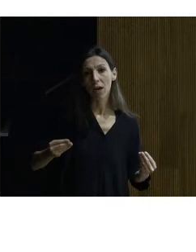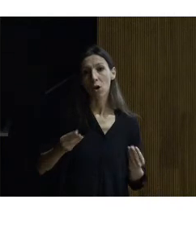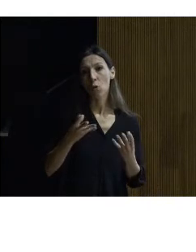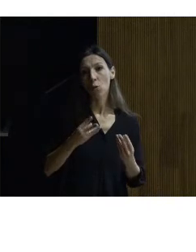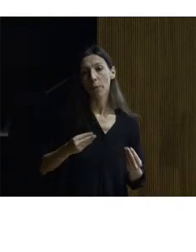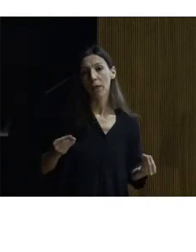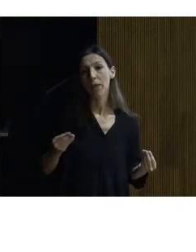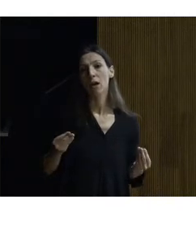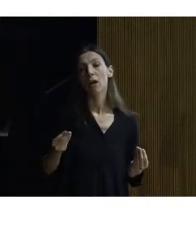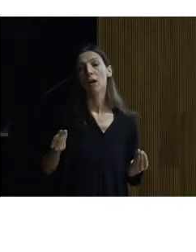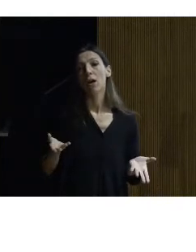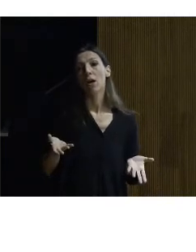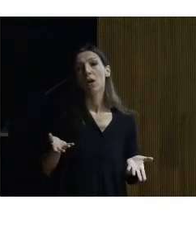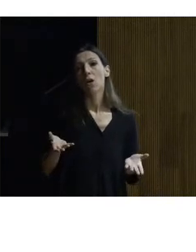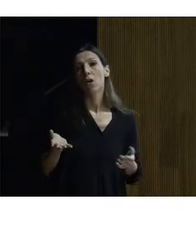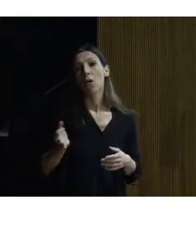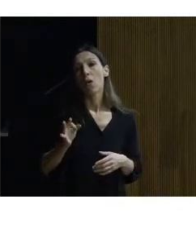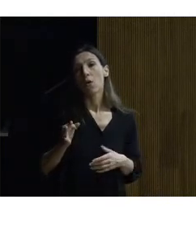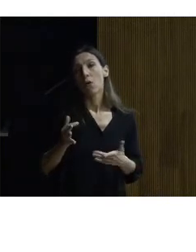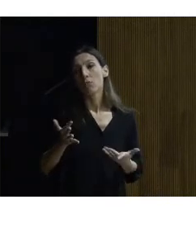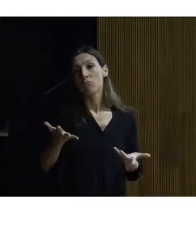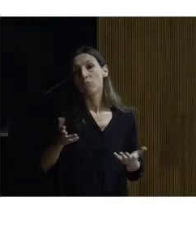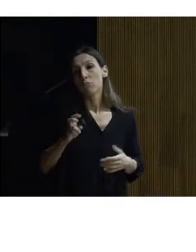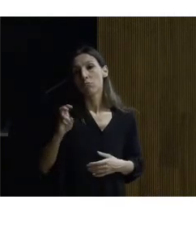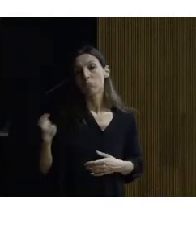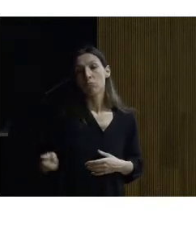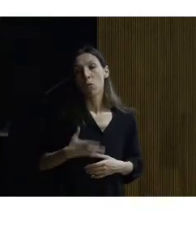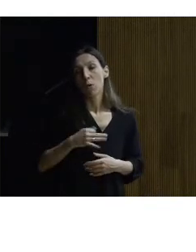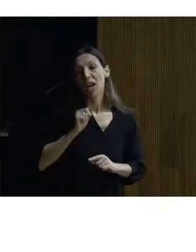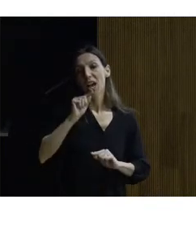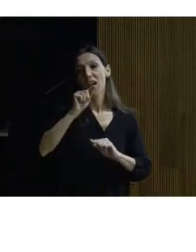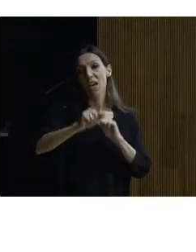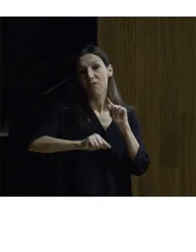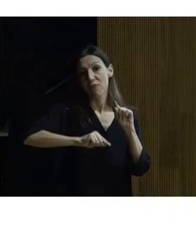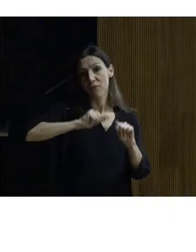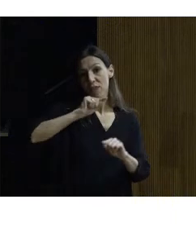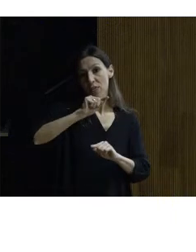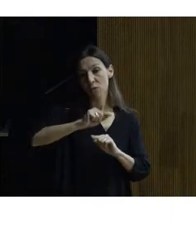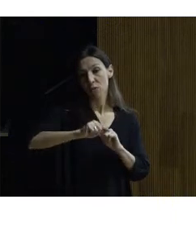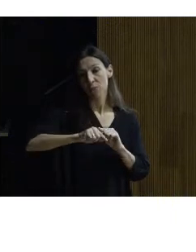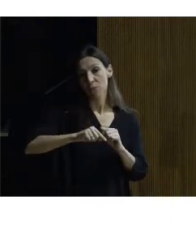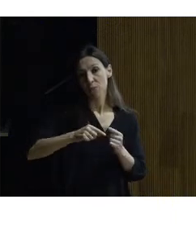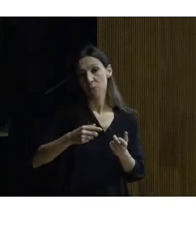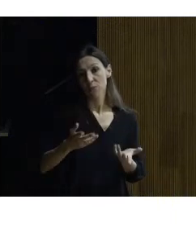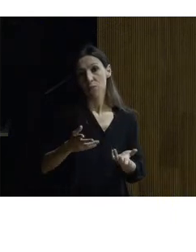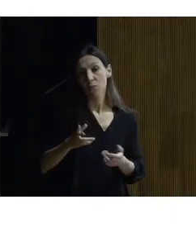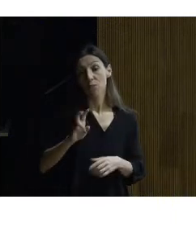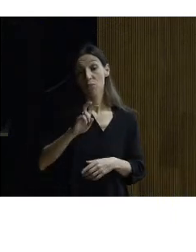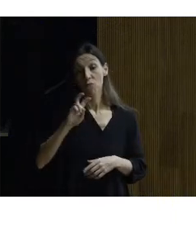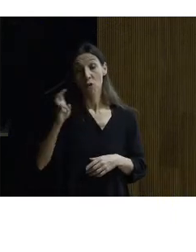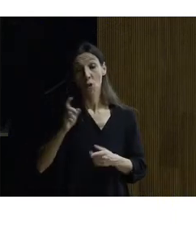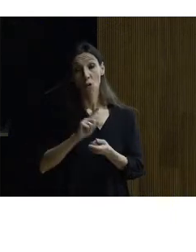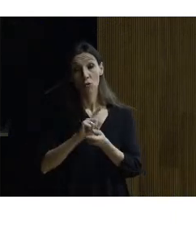lanofles que a su vez pues infectarían a Carlos V otros en cambio y en este caso